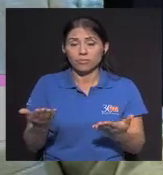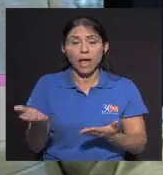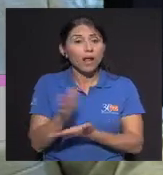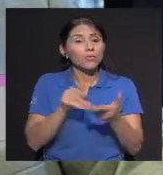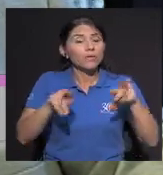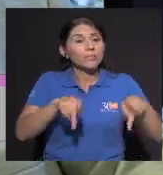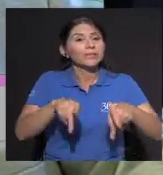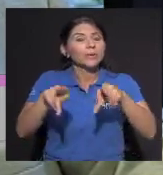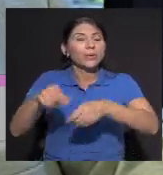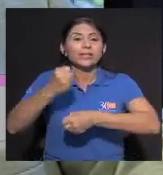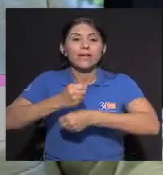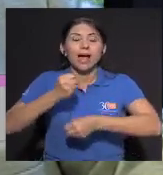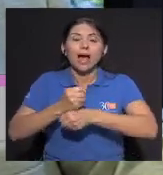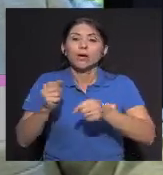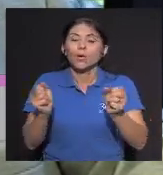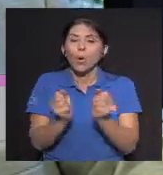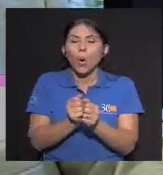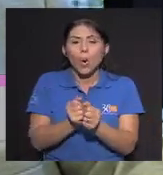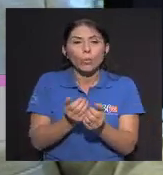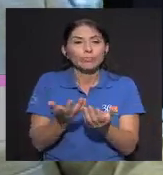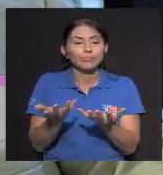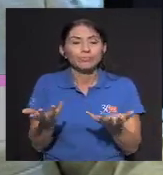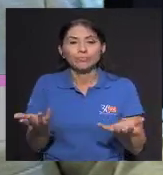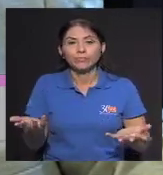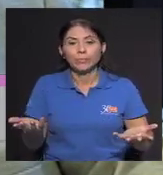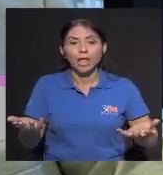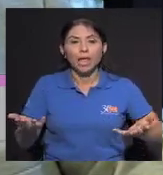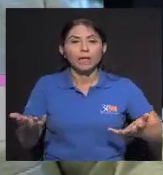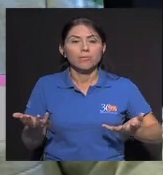Personas que trabajan, por ejemplo, con